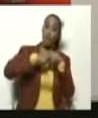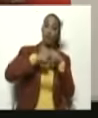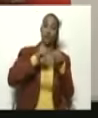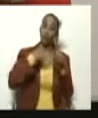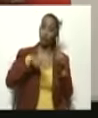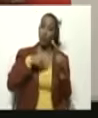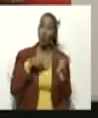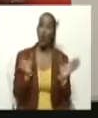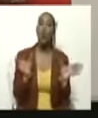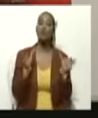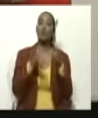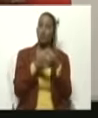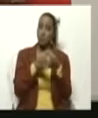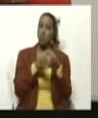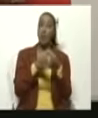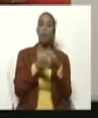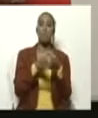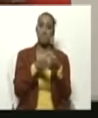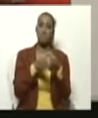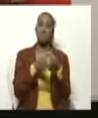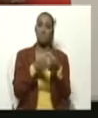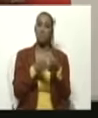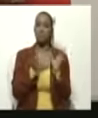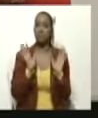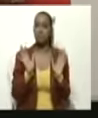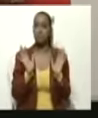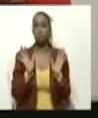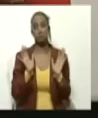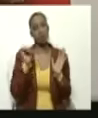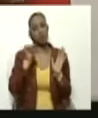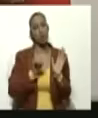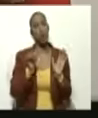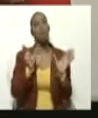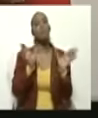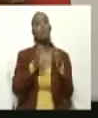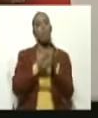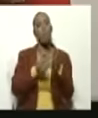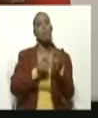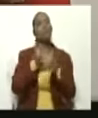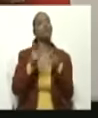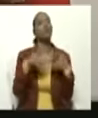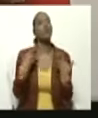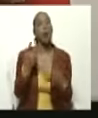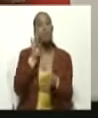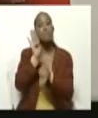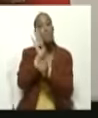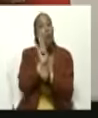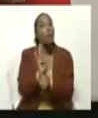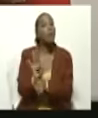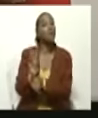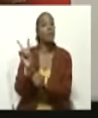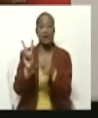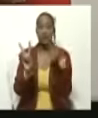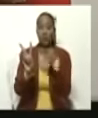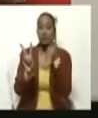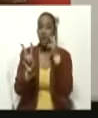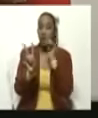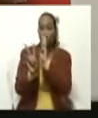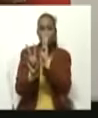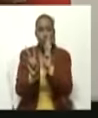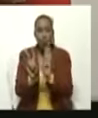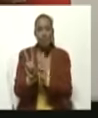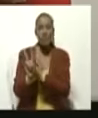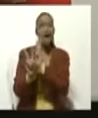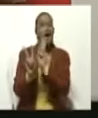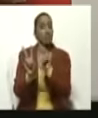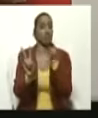proceso de protección de Venezuela. Eso es principalmente lo que nos debe